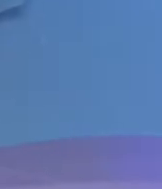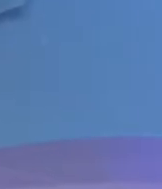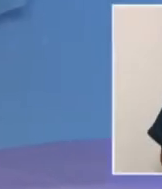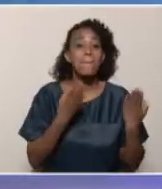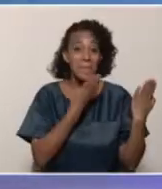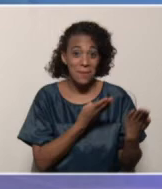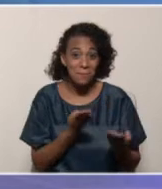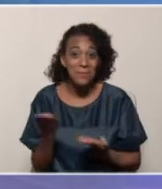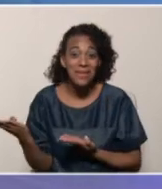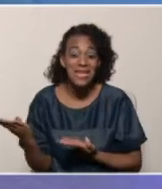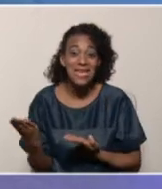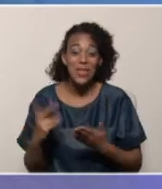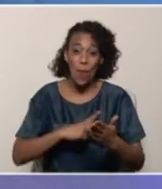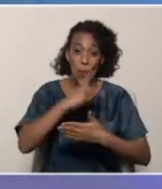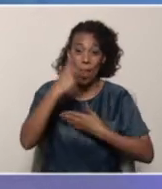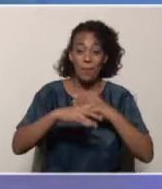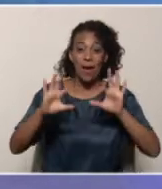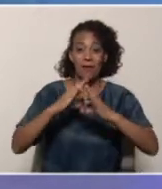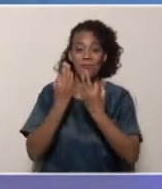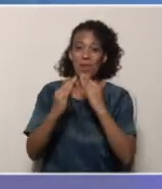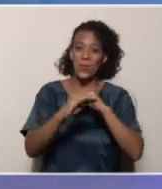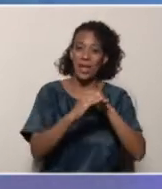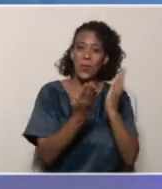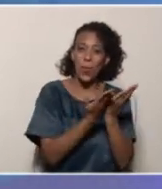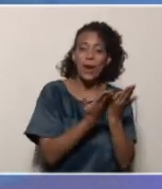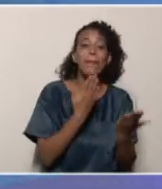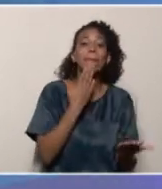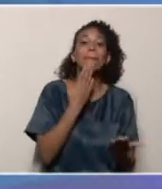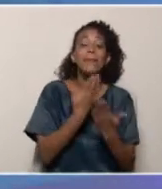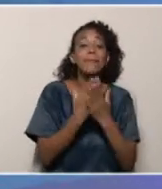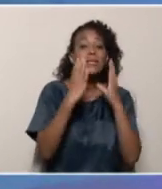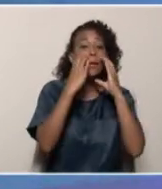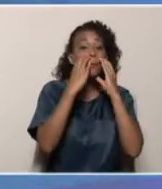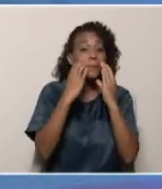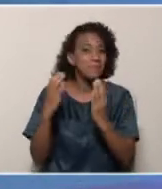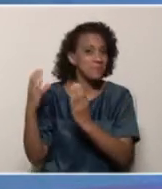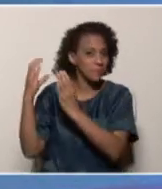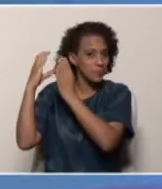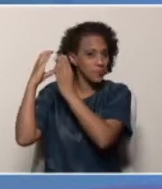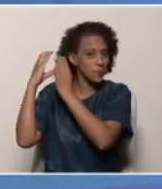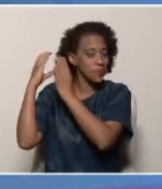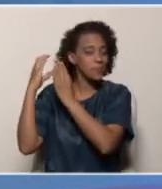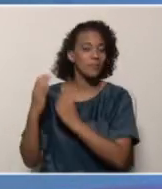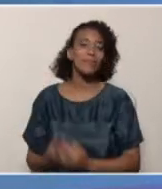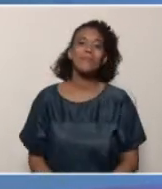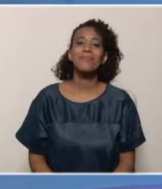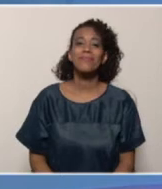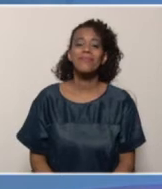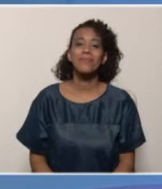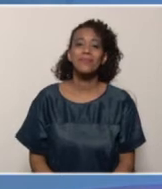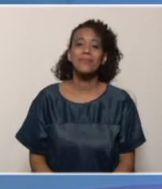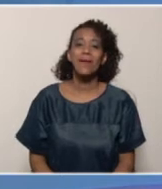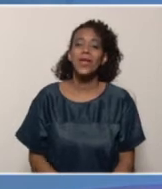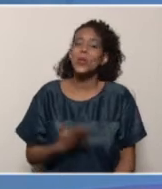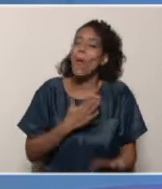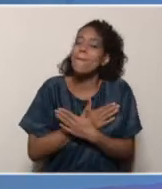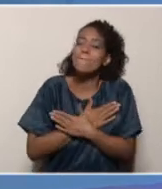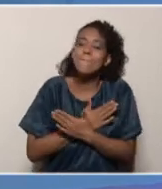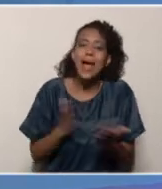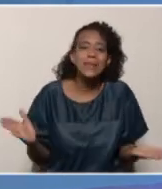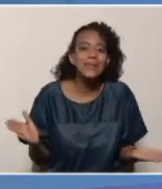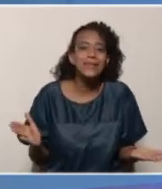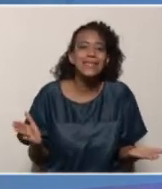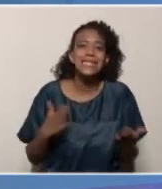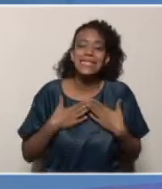Bienvenidos a este subprograma, Cada Familia en Escuela. Permiso para retirarme el tapabocas. Es un placer estar